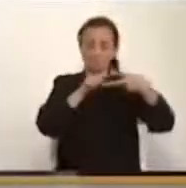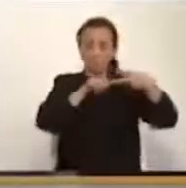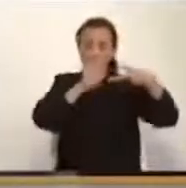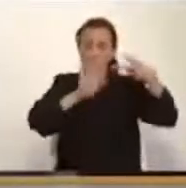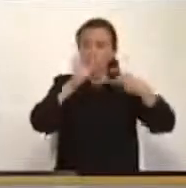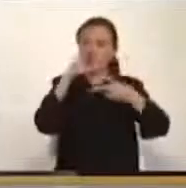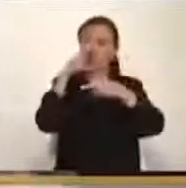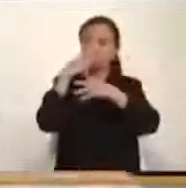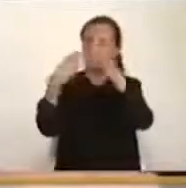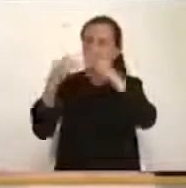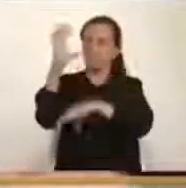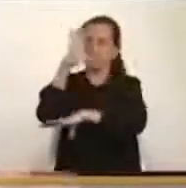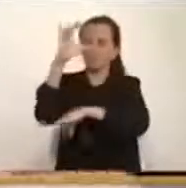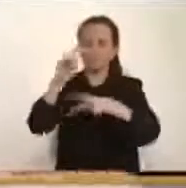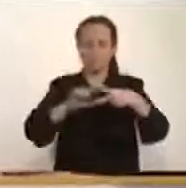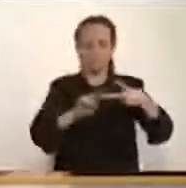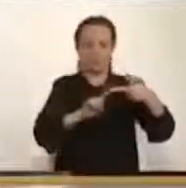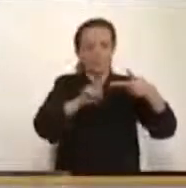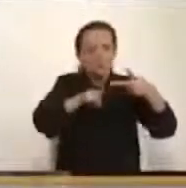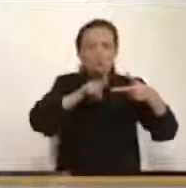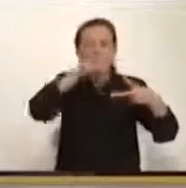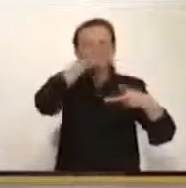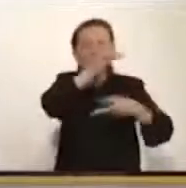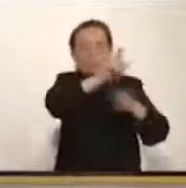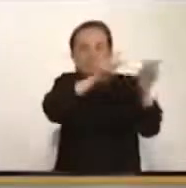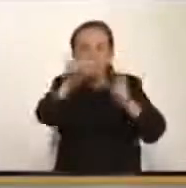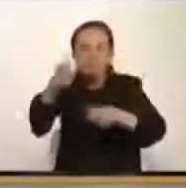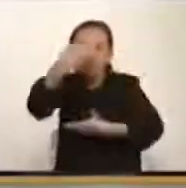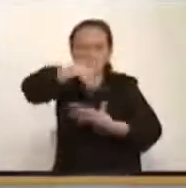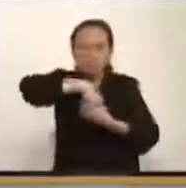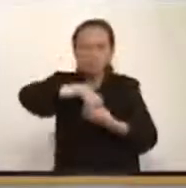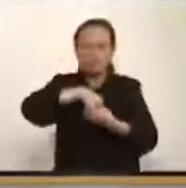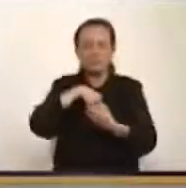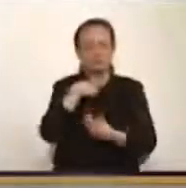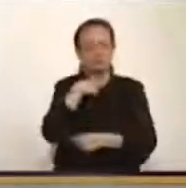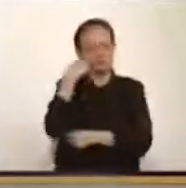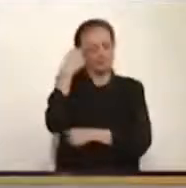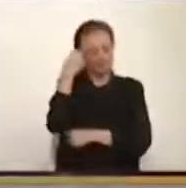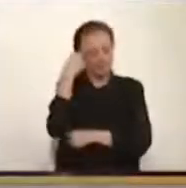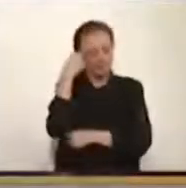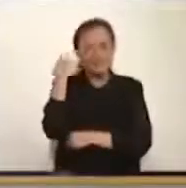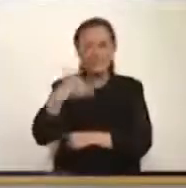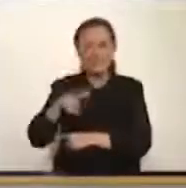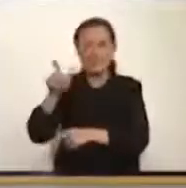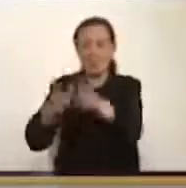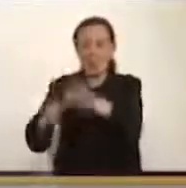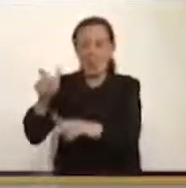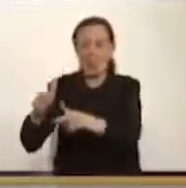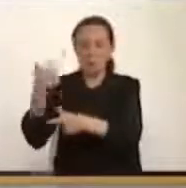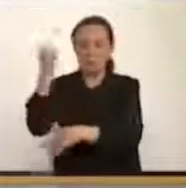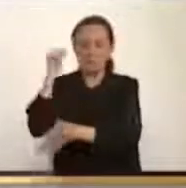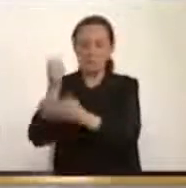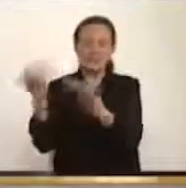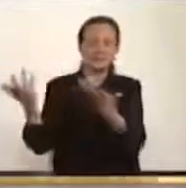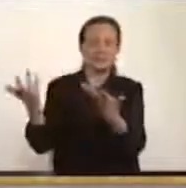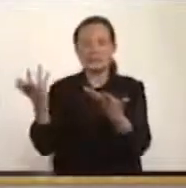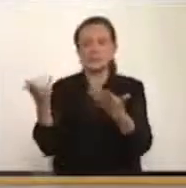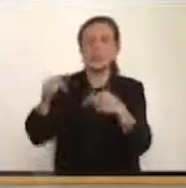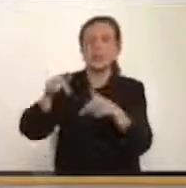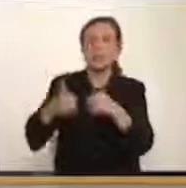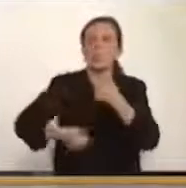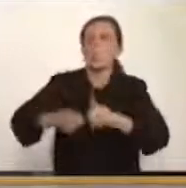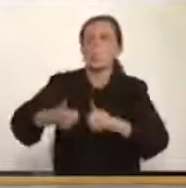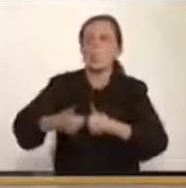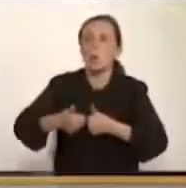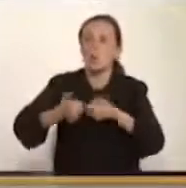terceros. Porque uno quisiera entonces recordar, la derrota en la Cámara es muy pequeña, al lado del triunfo